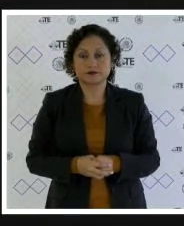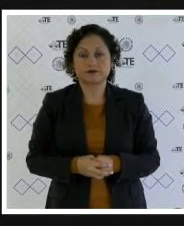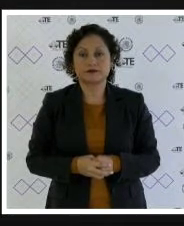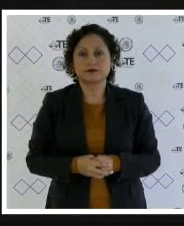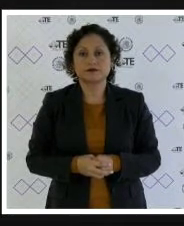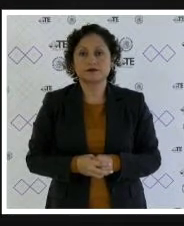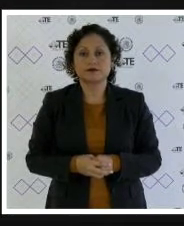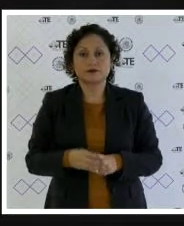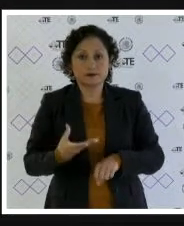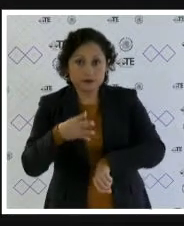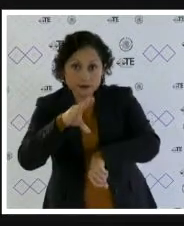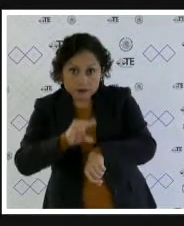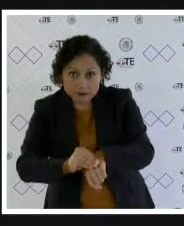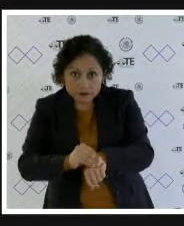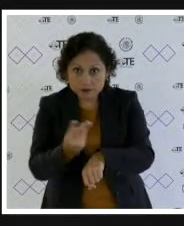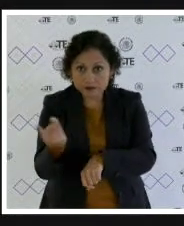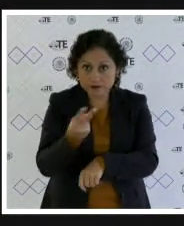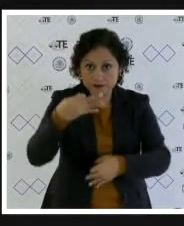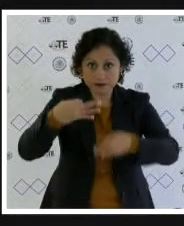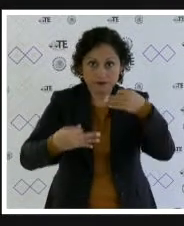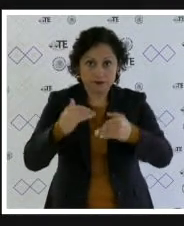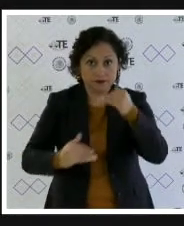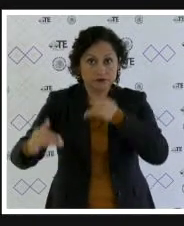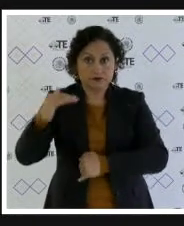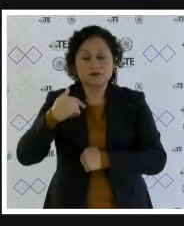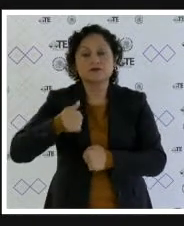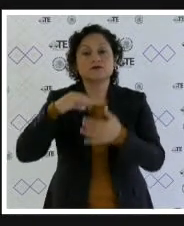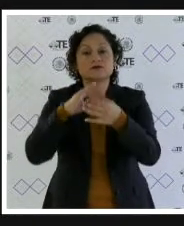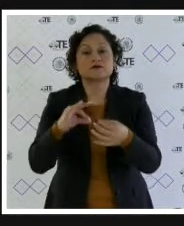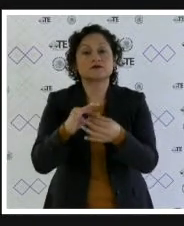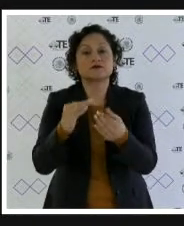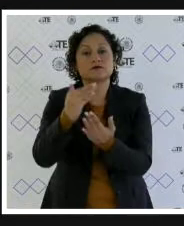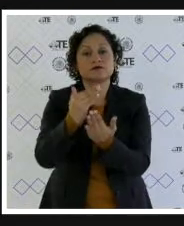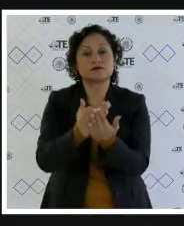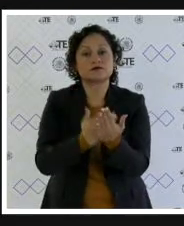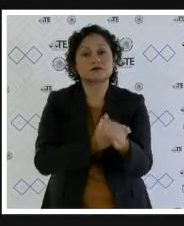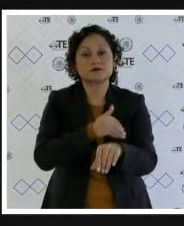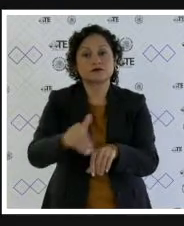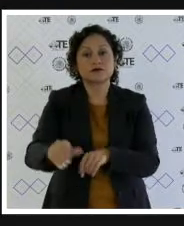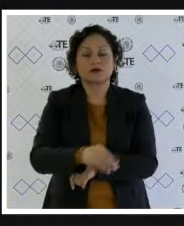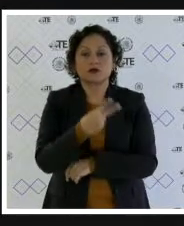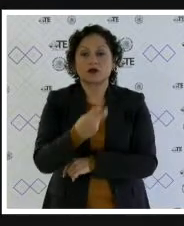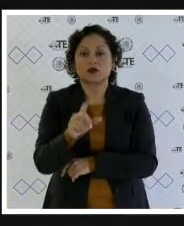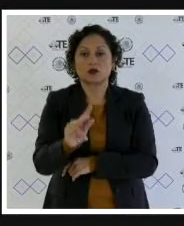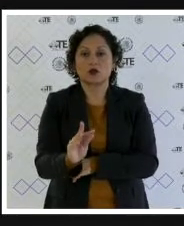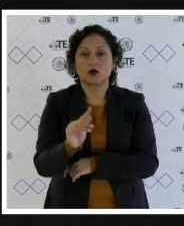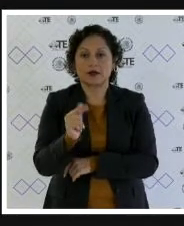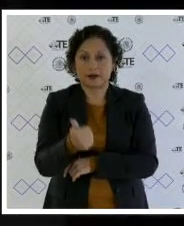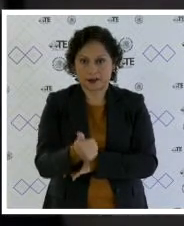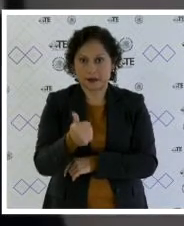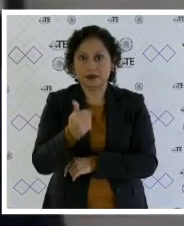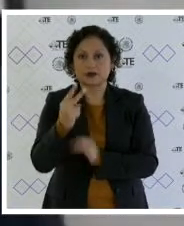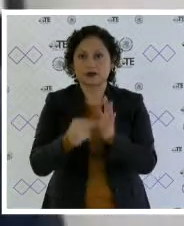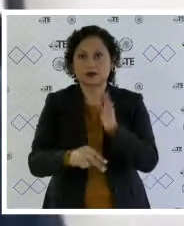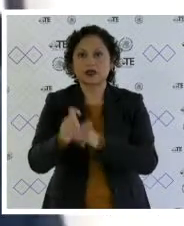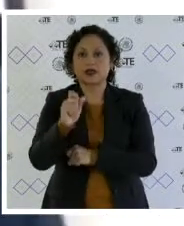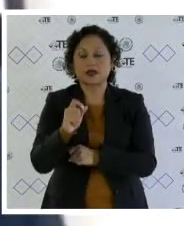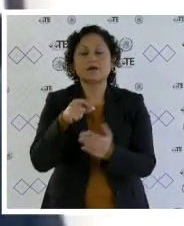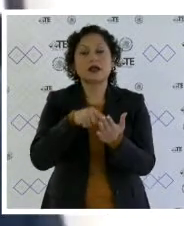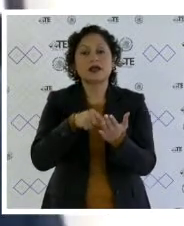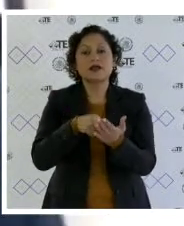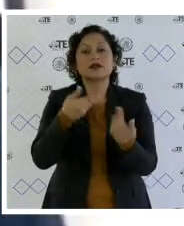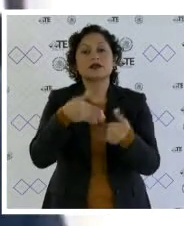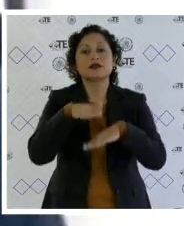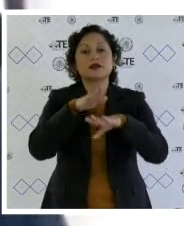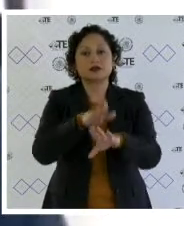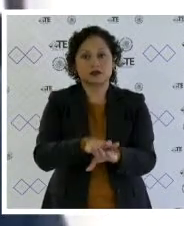Con su autorización, magistradas y magistrados, doy cuenta del proyecto de resolución del juicio electoral 246 de este año, en el que se controvierte la indebida